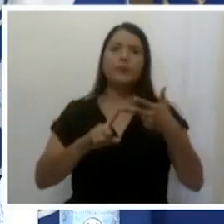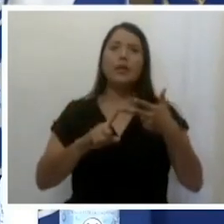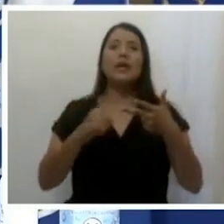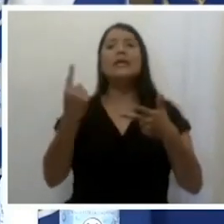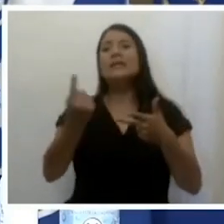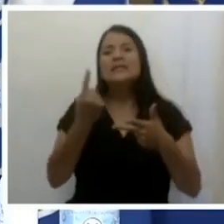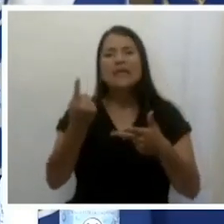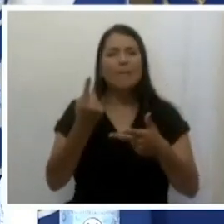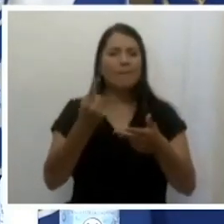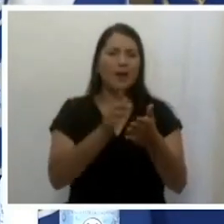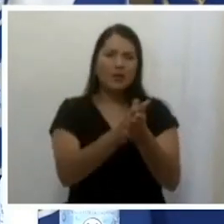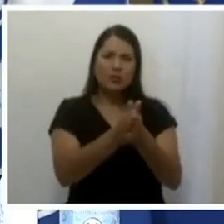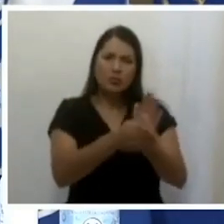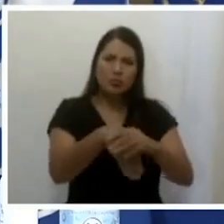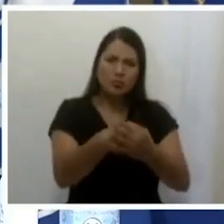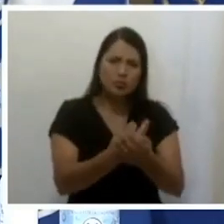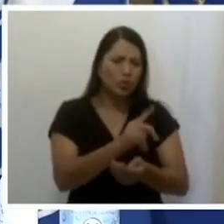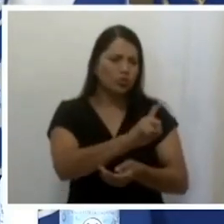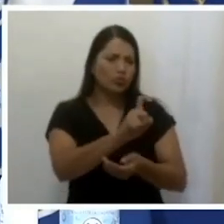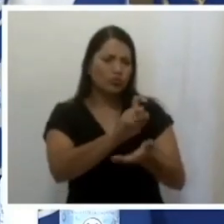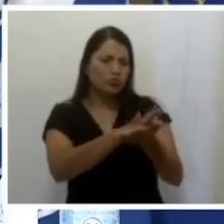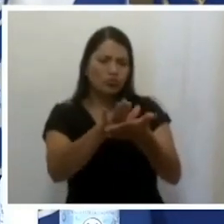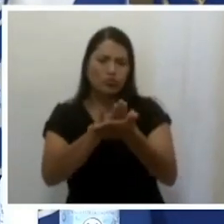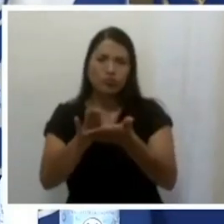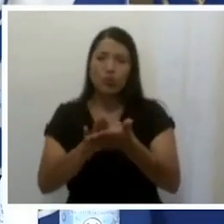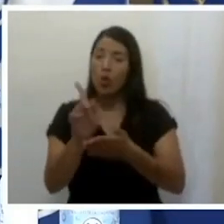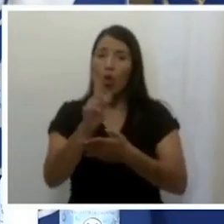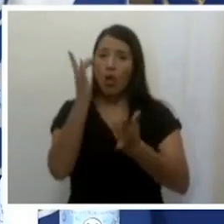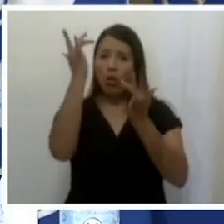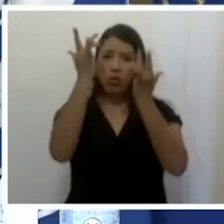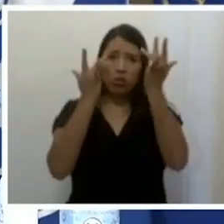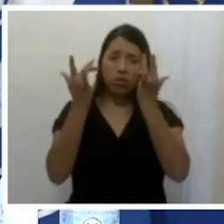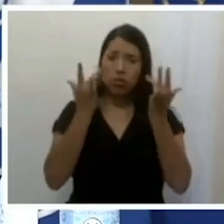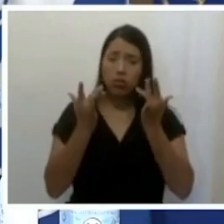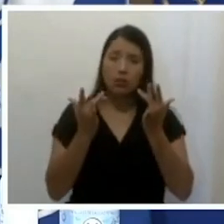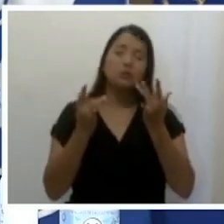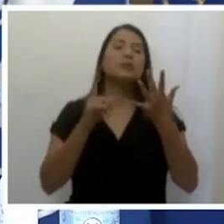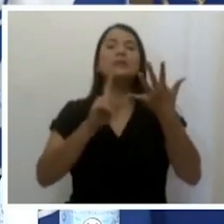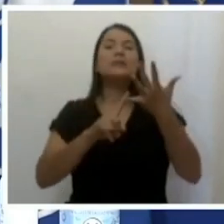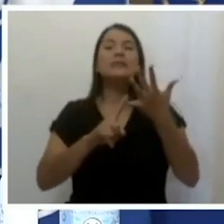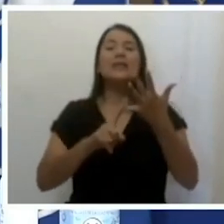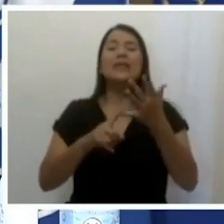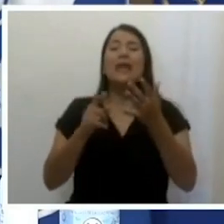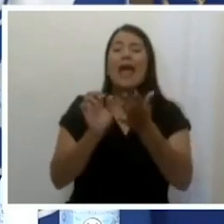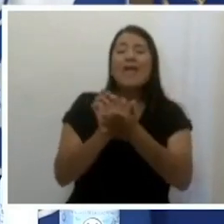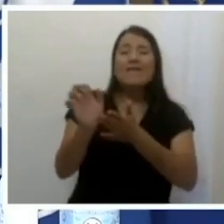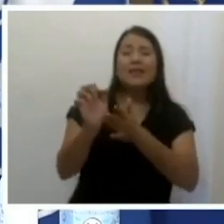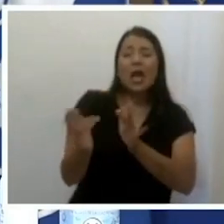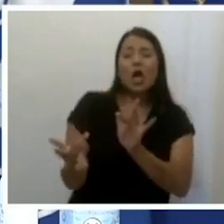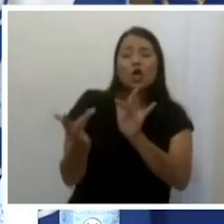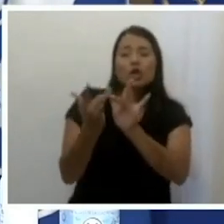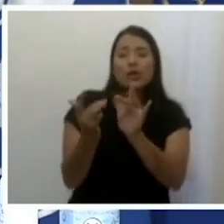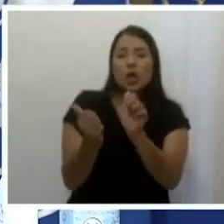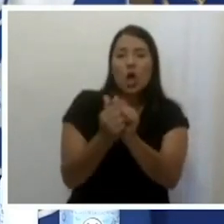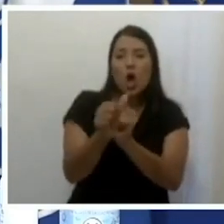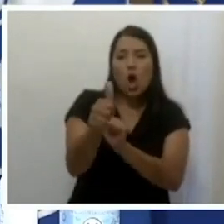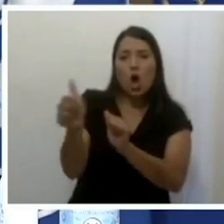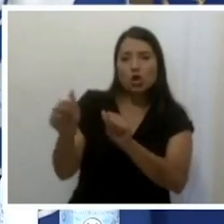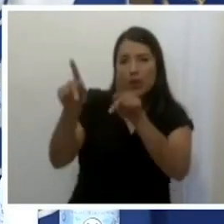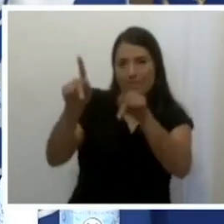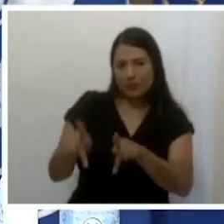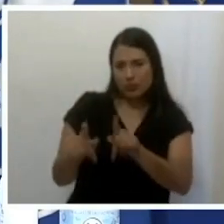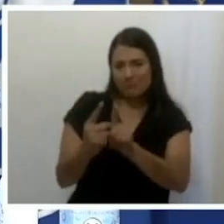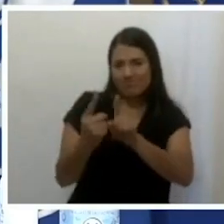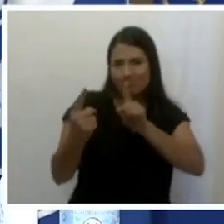usando desinfectante, lavándonos las manos, no tocándonos la cara, y minimizando el contacto con otras personas, respetando la